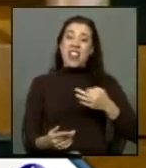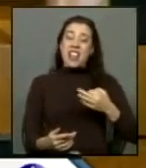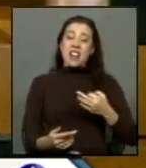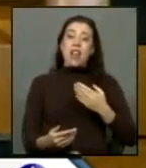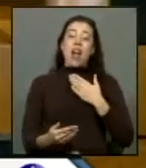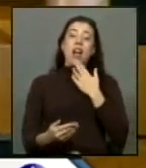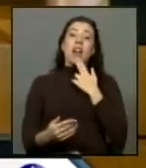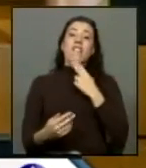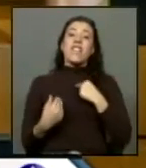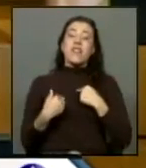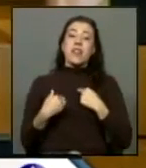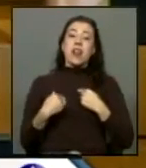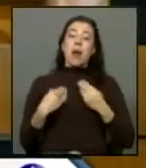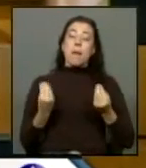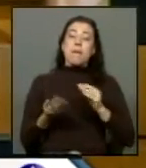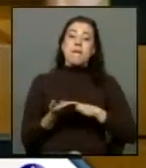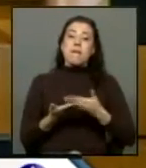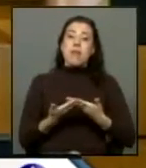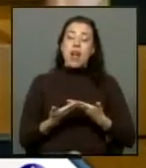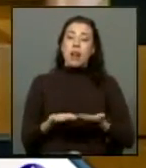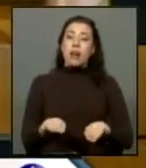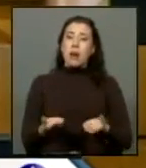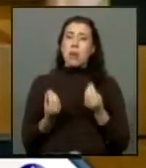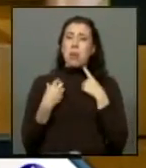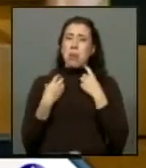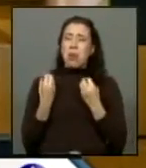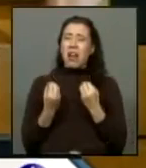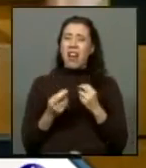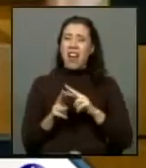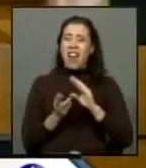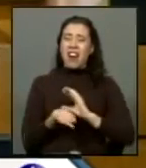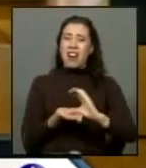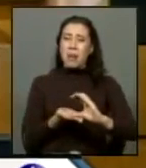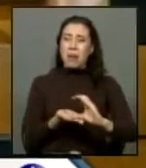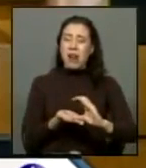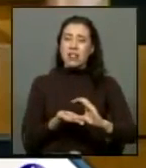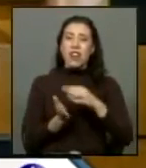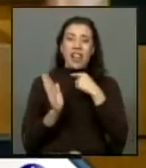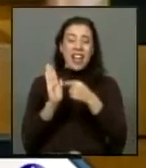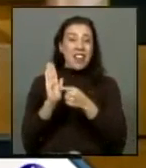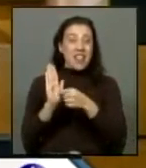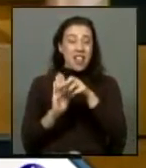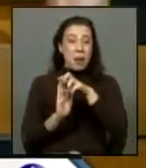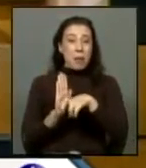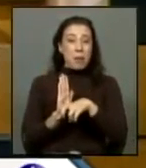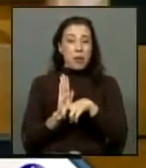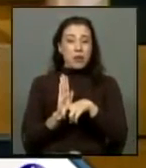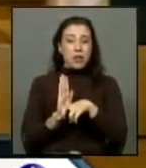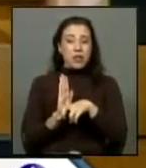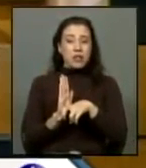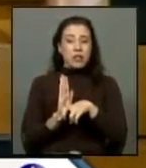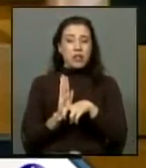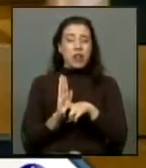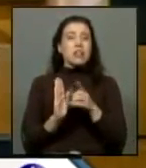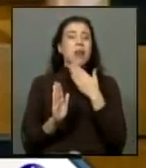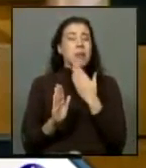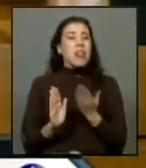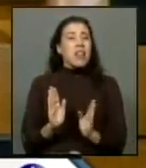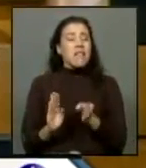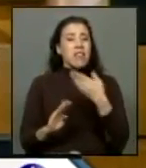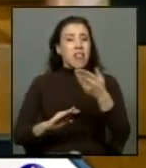gozar todo ser humano ¿por qué la reparación que está establecida en este proyecto de ley no se extiende a los viudos